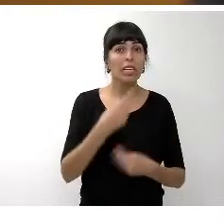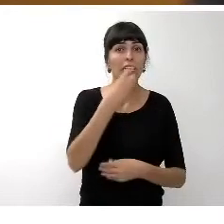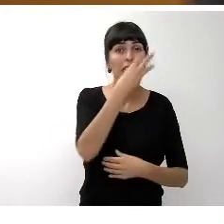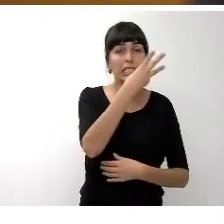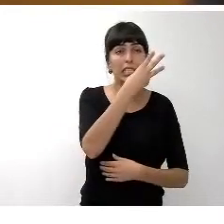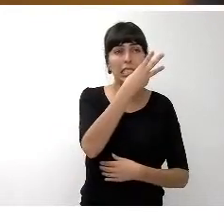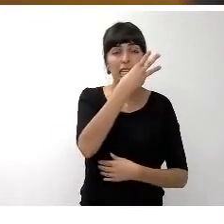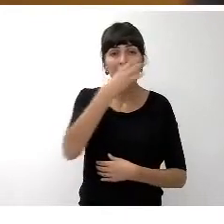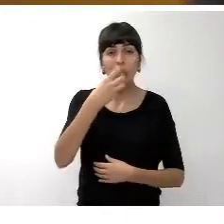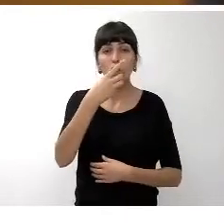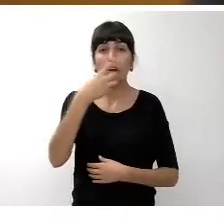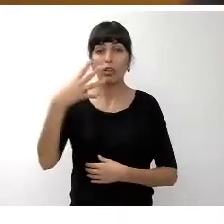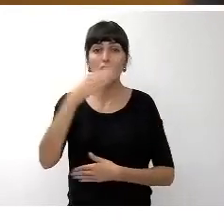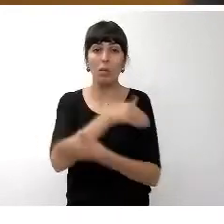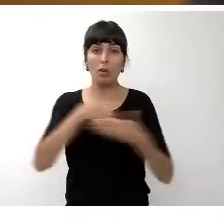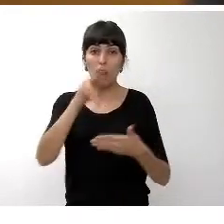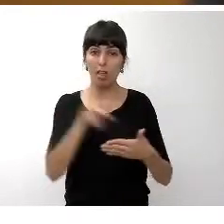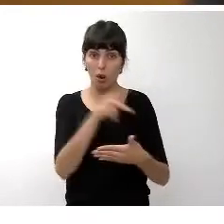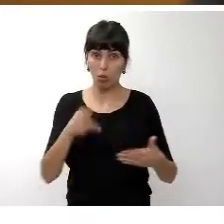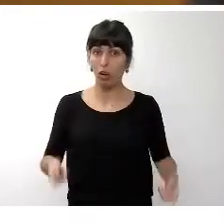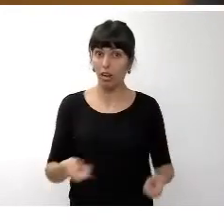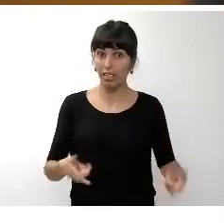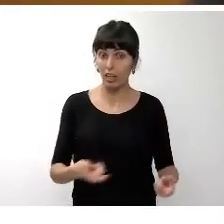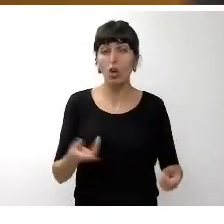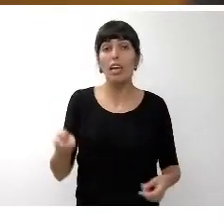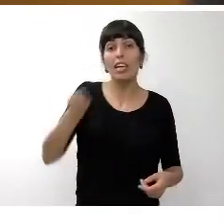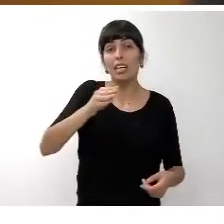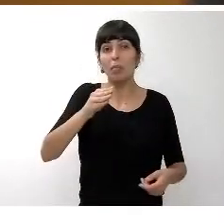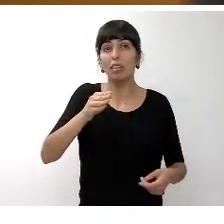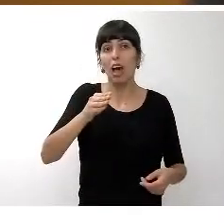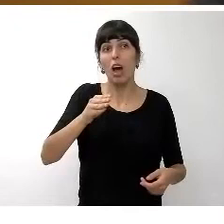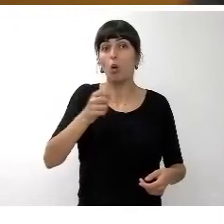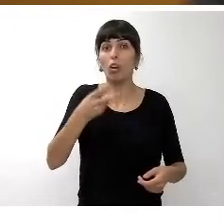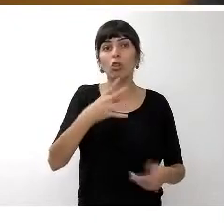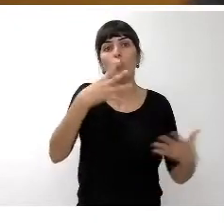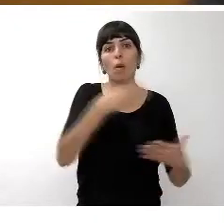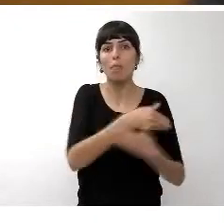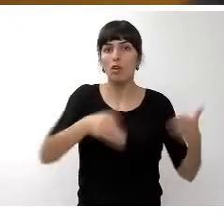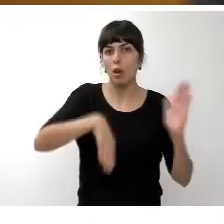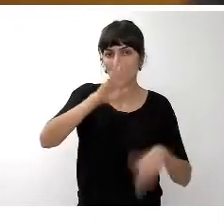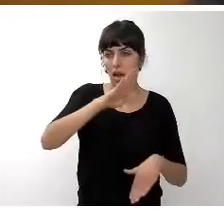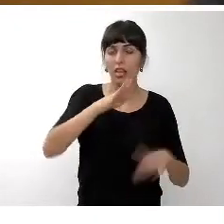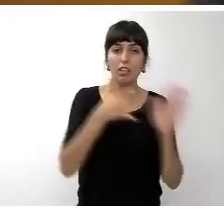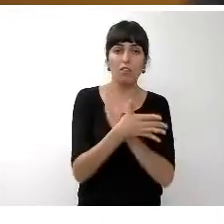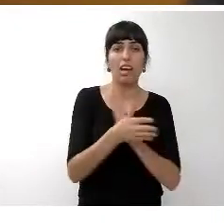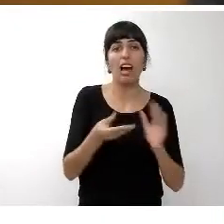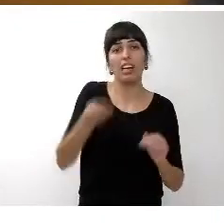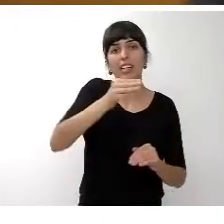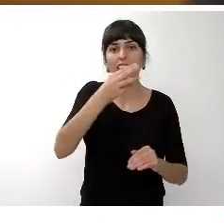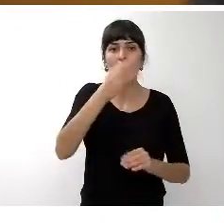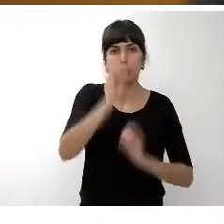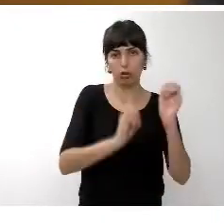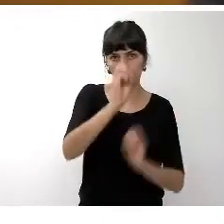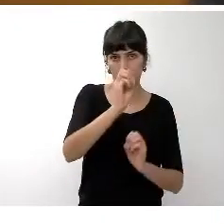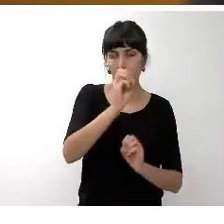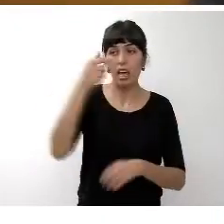314 millones de euros se incrementa en términos absolutos más de 9 millones lo que representa un crecimiento del 3% también